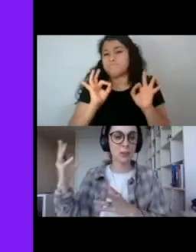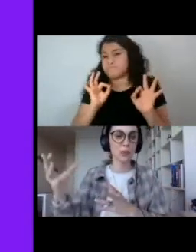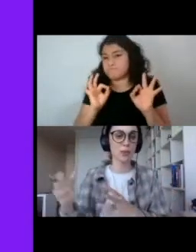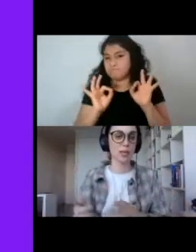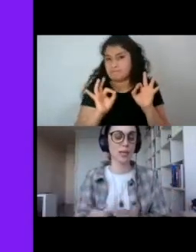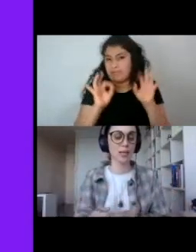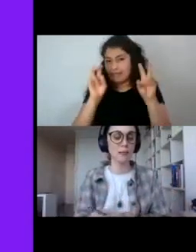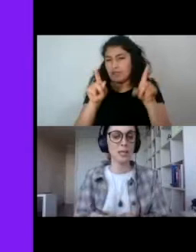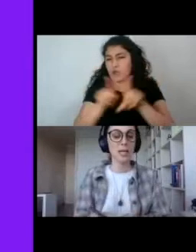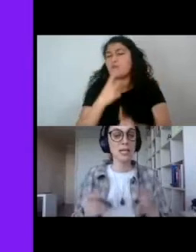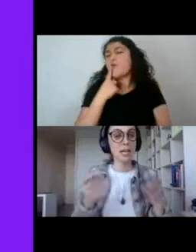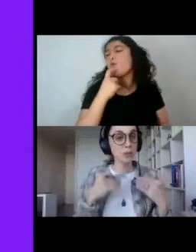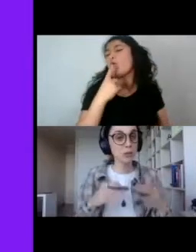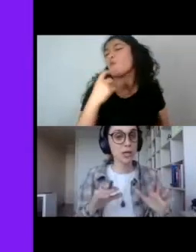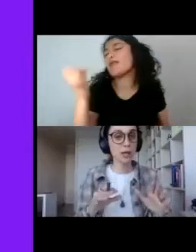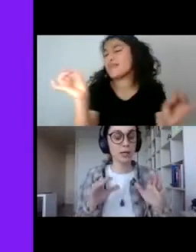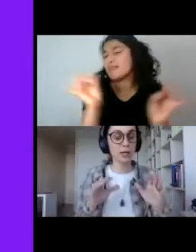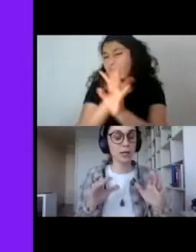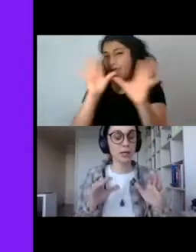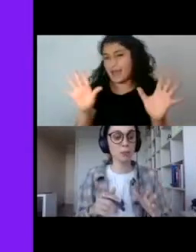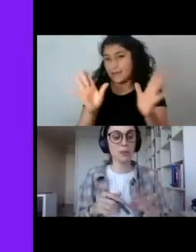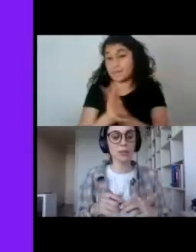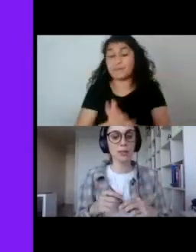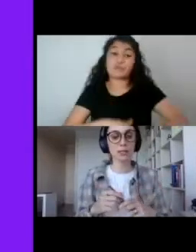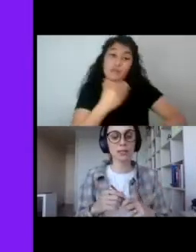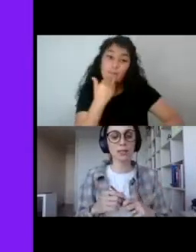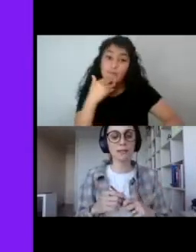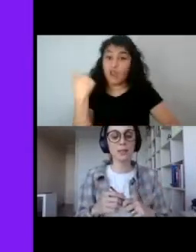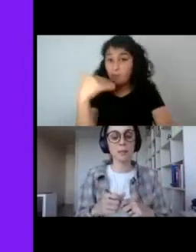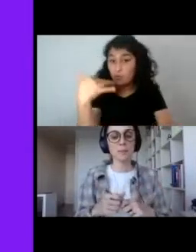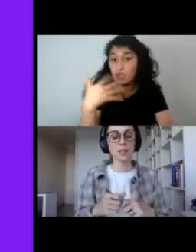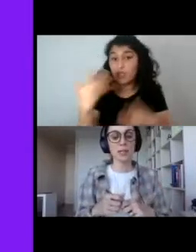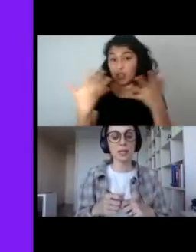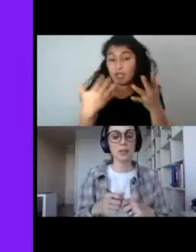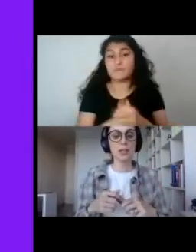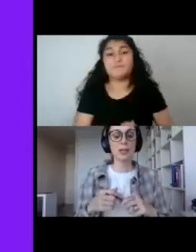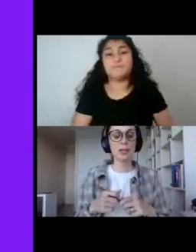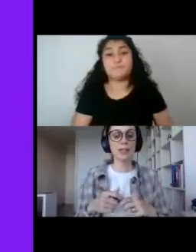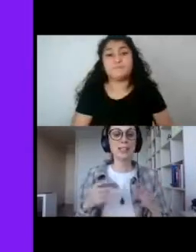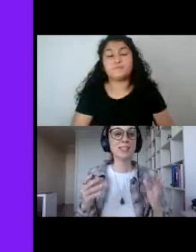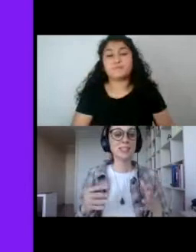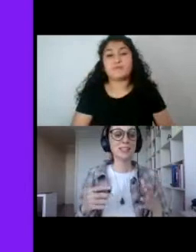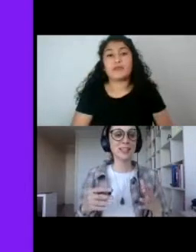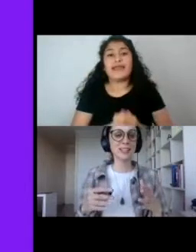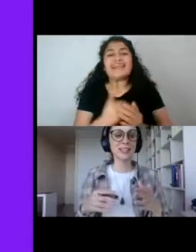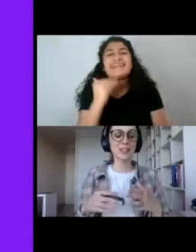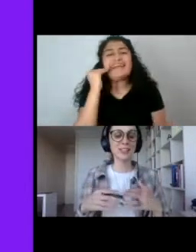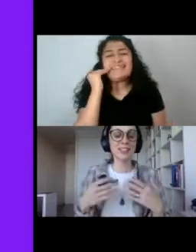del cuento de hadas. Y hay otro aspecto importante acá que tiene que ver con el casi